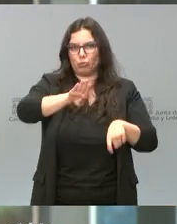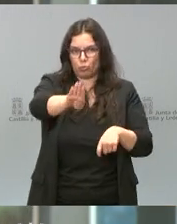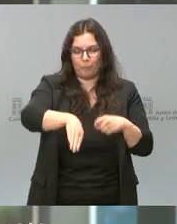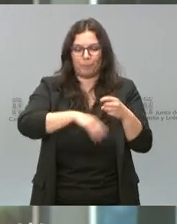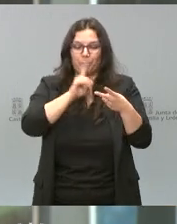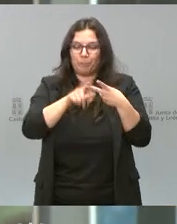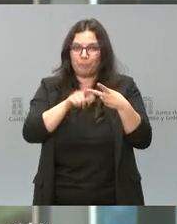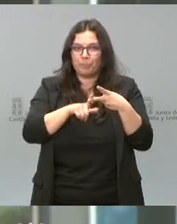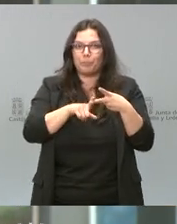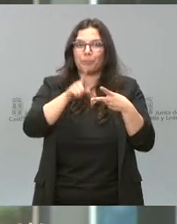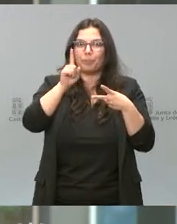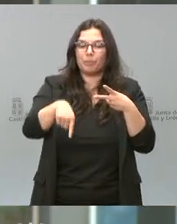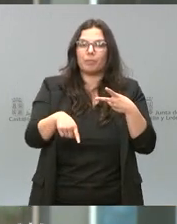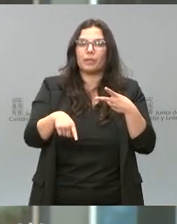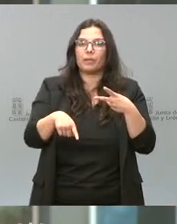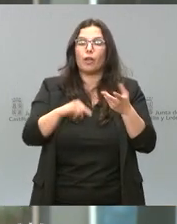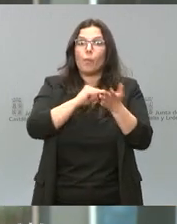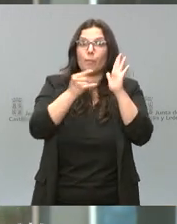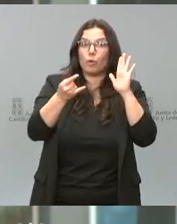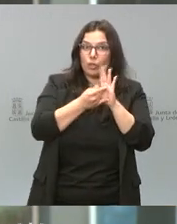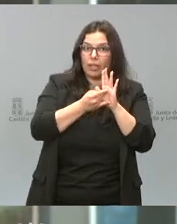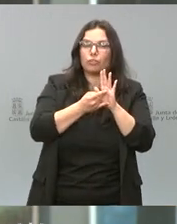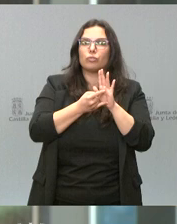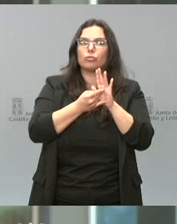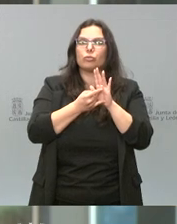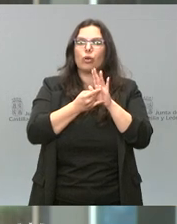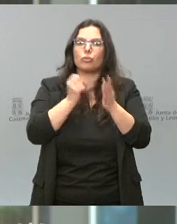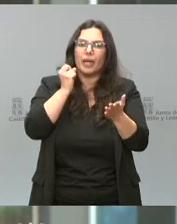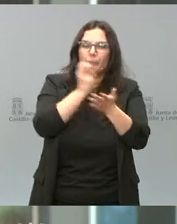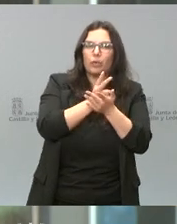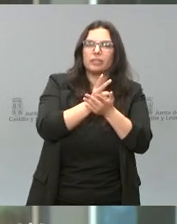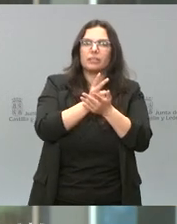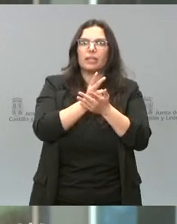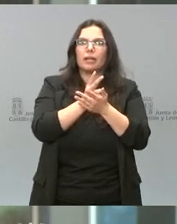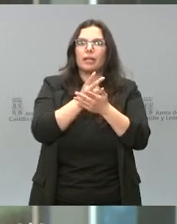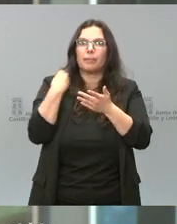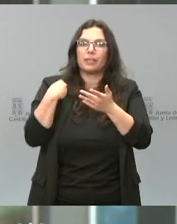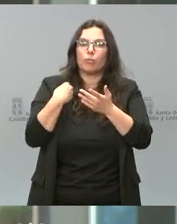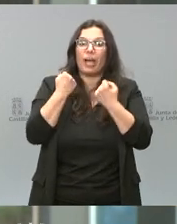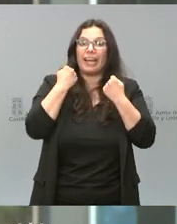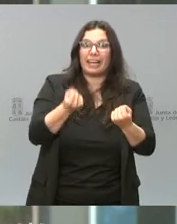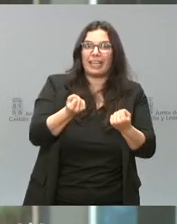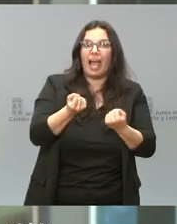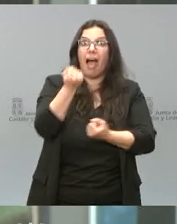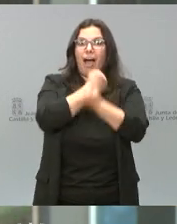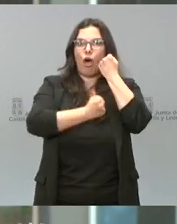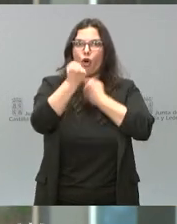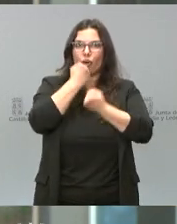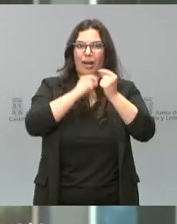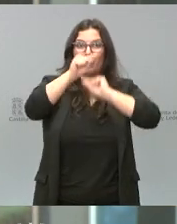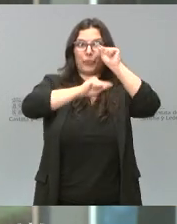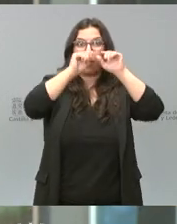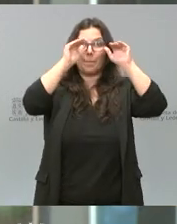lugar, también que haya proyectos que apuesten por la reducción de consumo de energía y de emisiones de